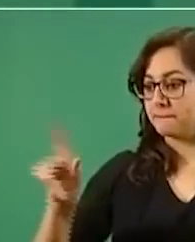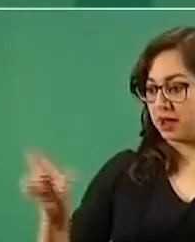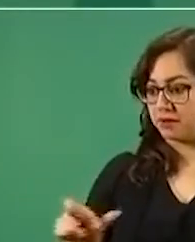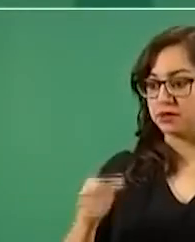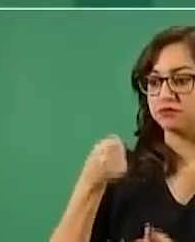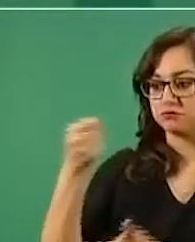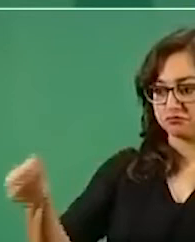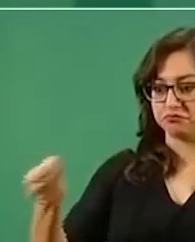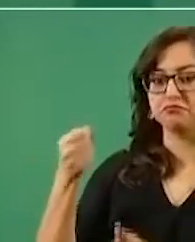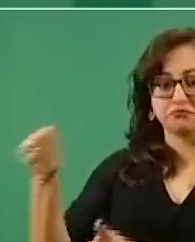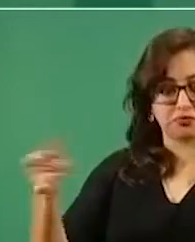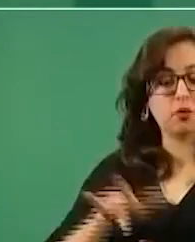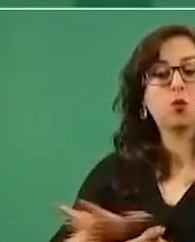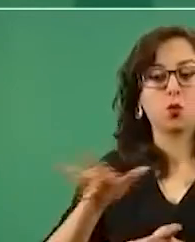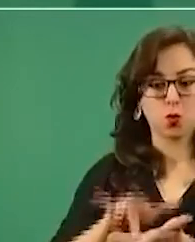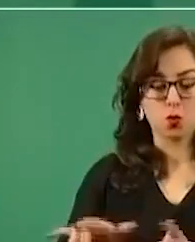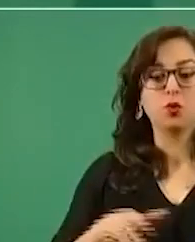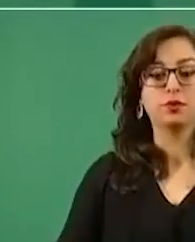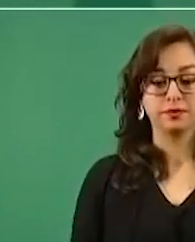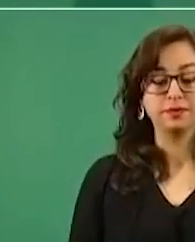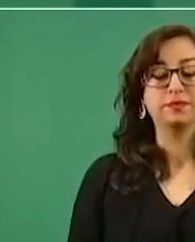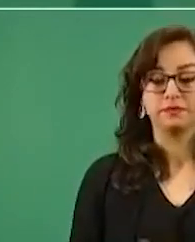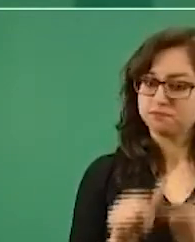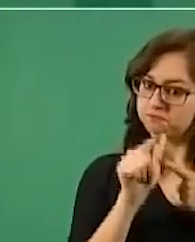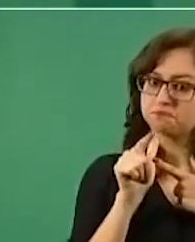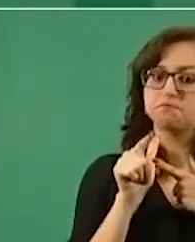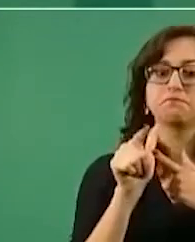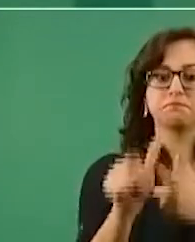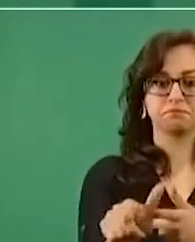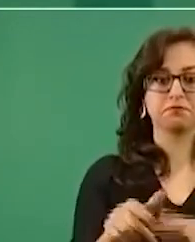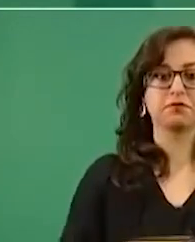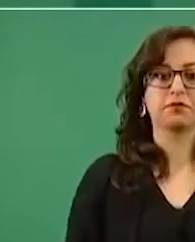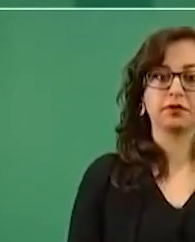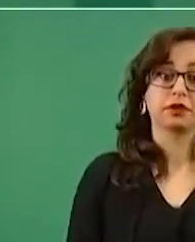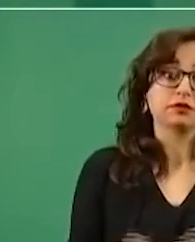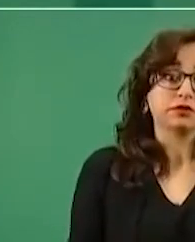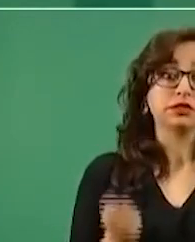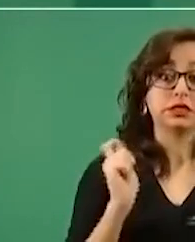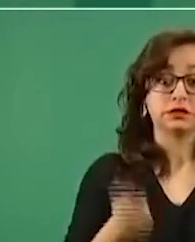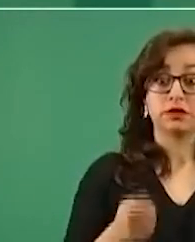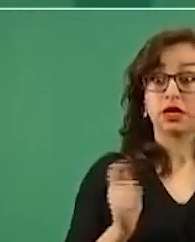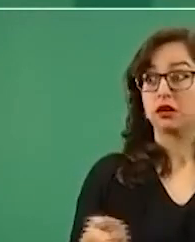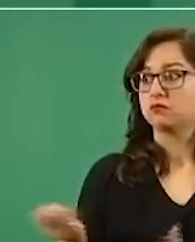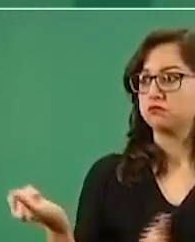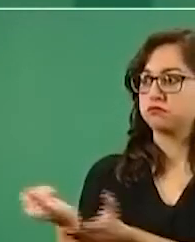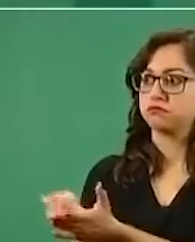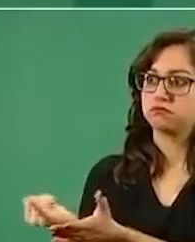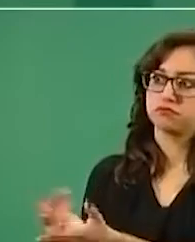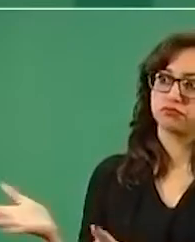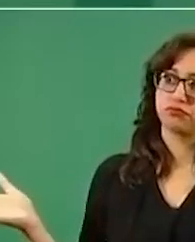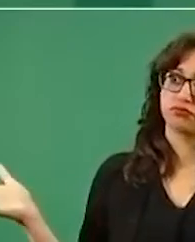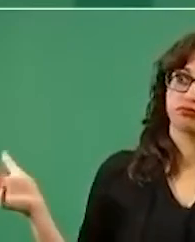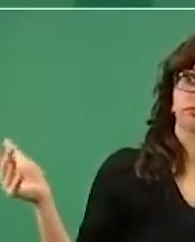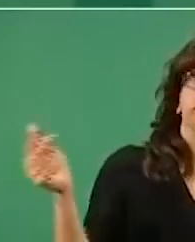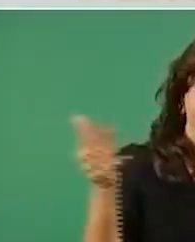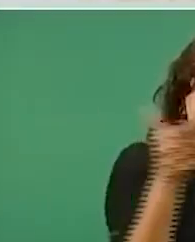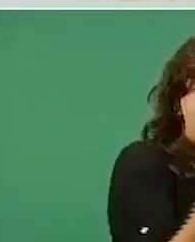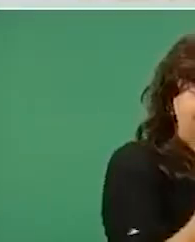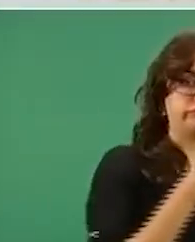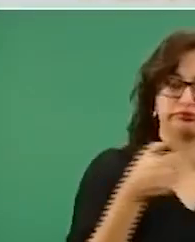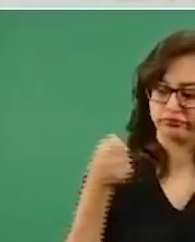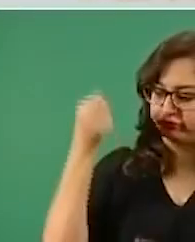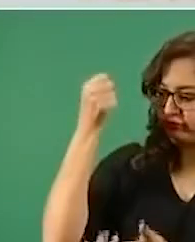millones por el huachicol. Ya desde entonces había huachicol. Y nos dijeron que no nos iba a tocar nada.